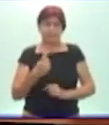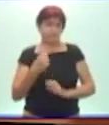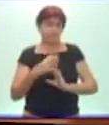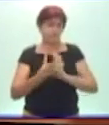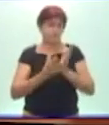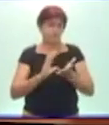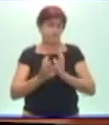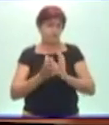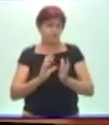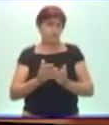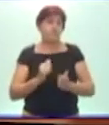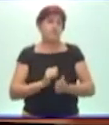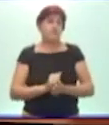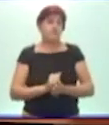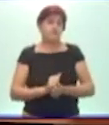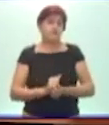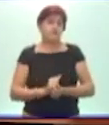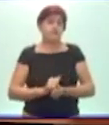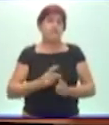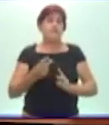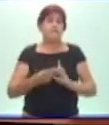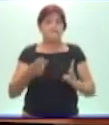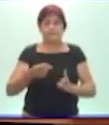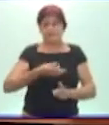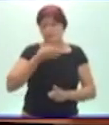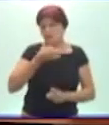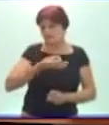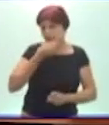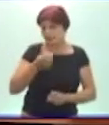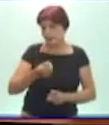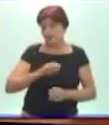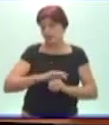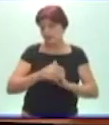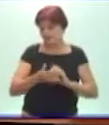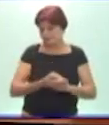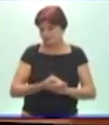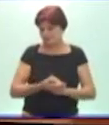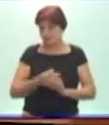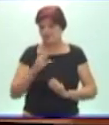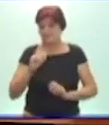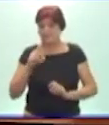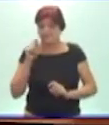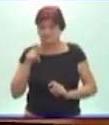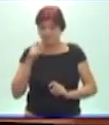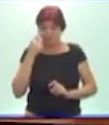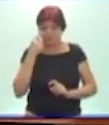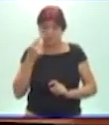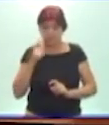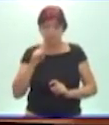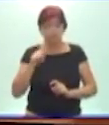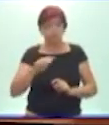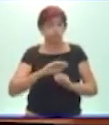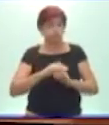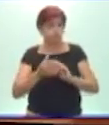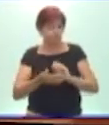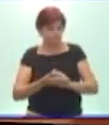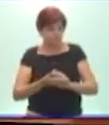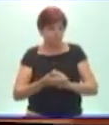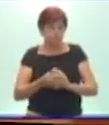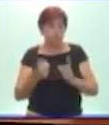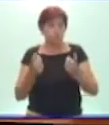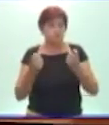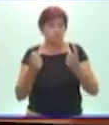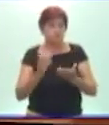de aprovechar para entonces explicarle al hermano, mira, tu hermano con necesidades educativas especiales ha tenido todos esos logros